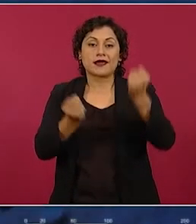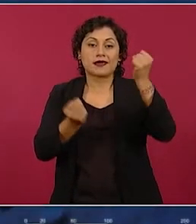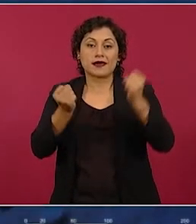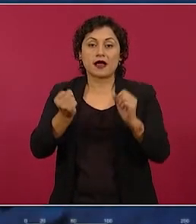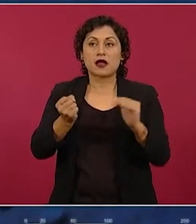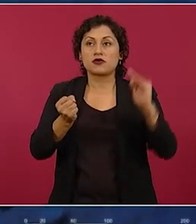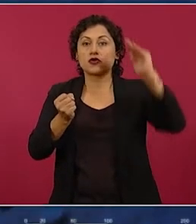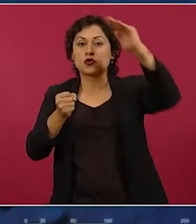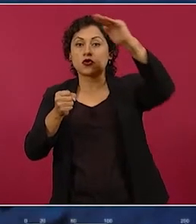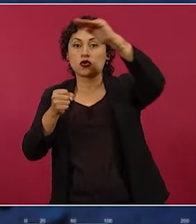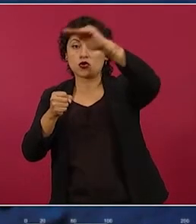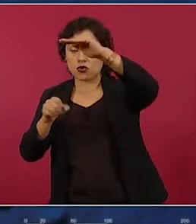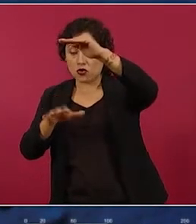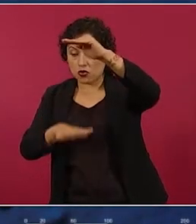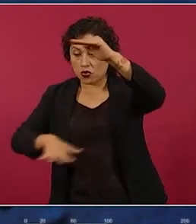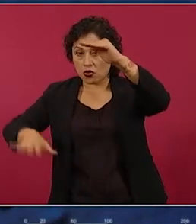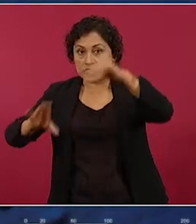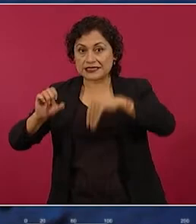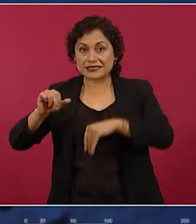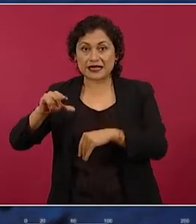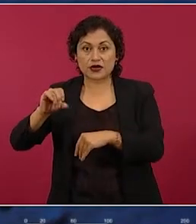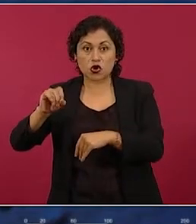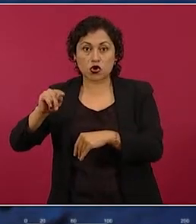los ríos subterráneos y los cenotes.